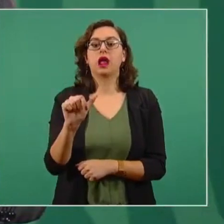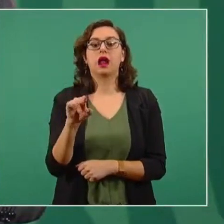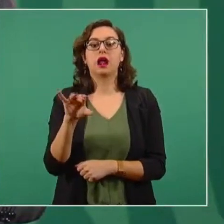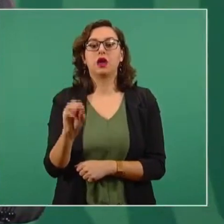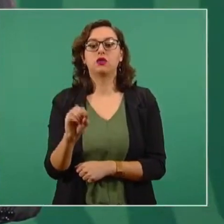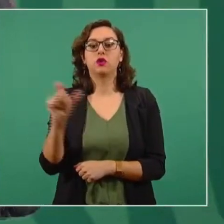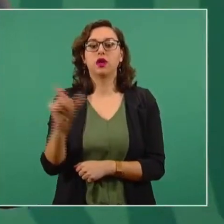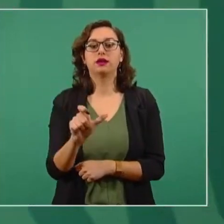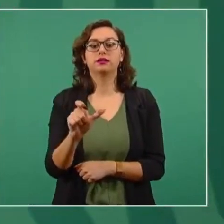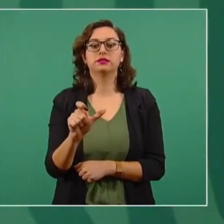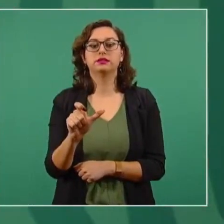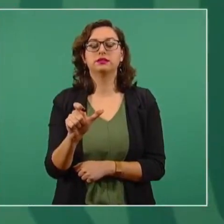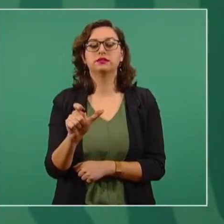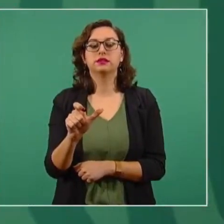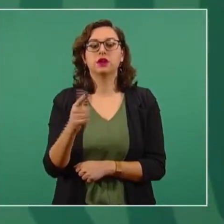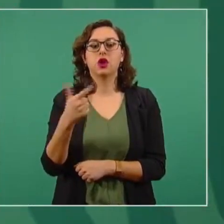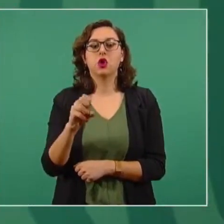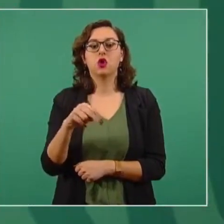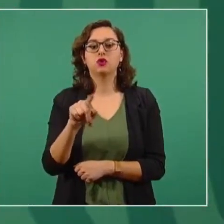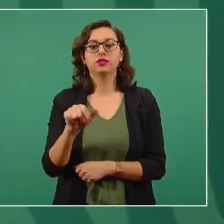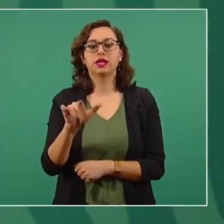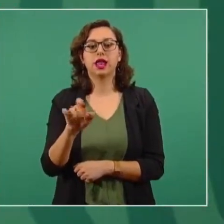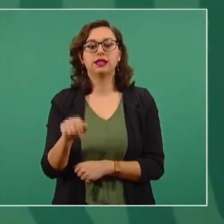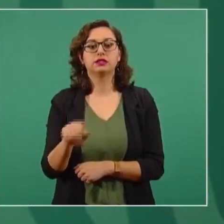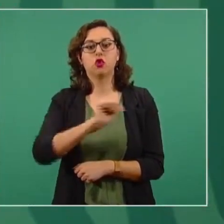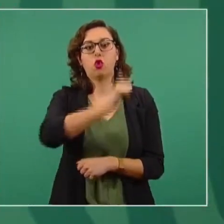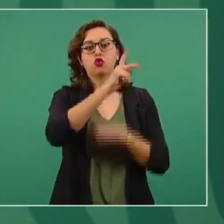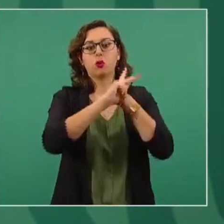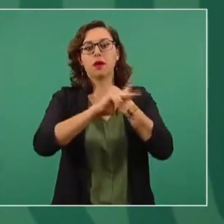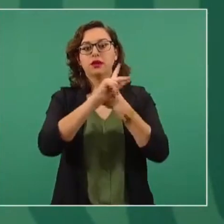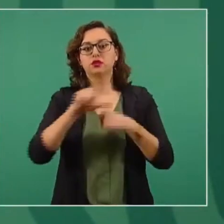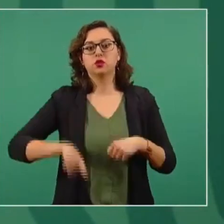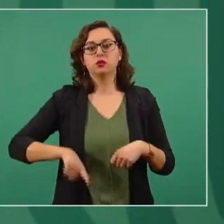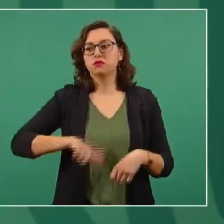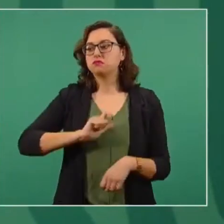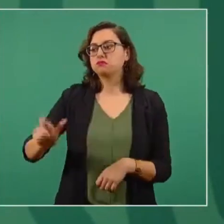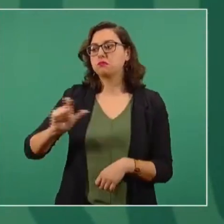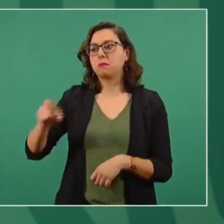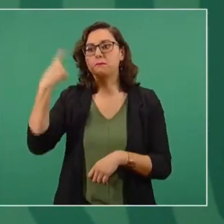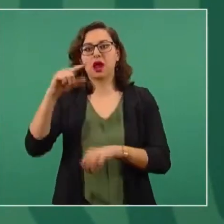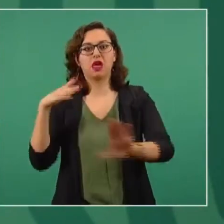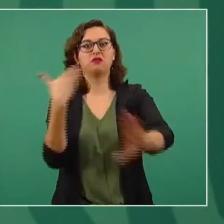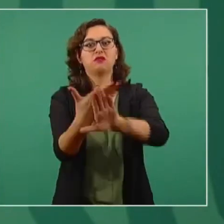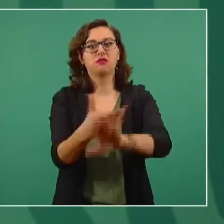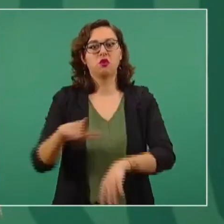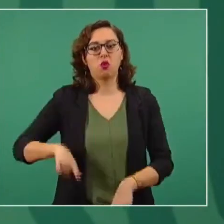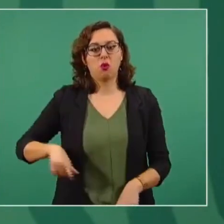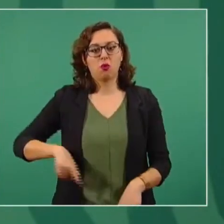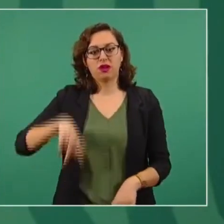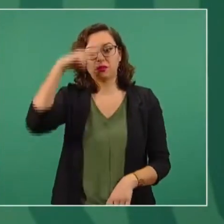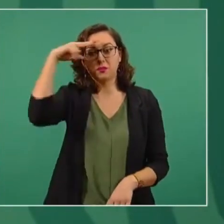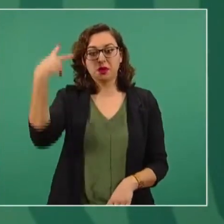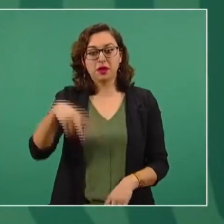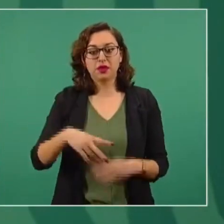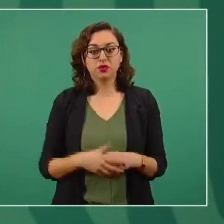ese dinero de un gobierno extranjero para atacarnos, para